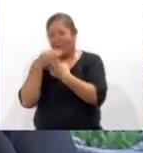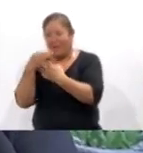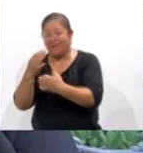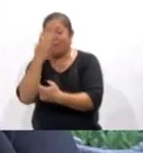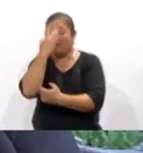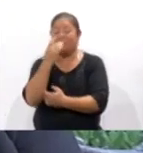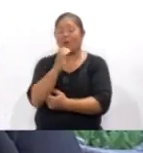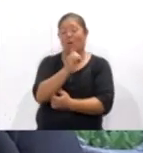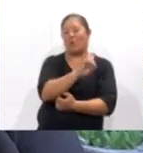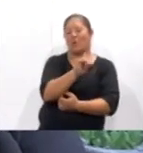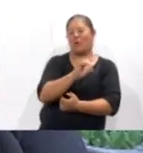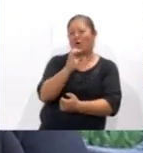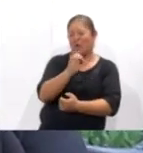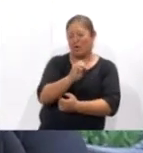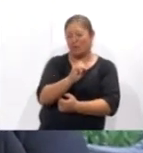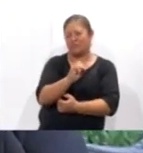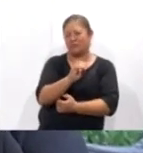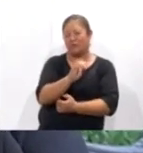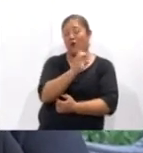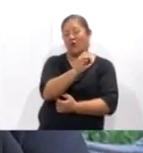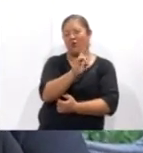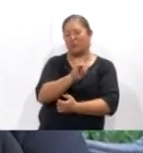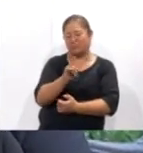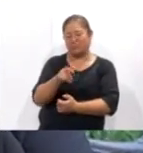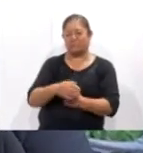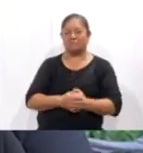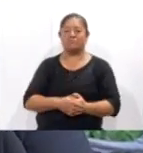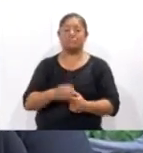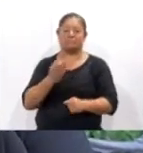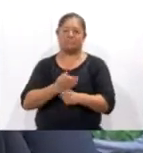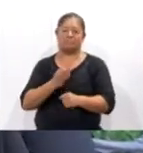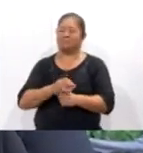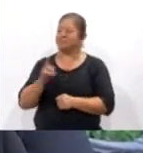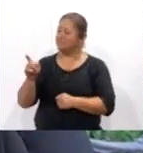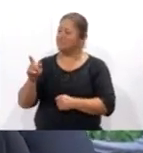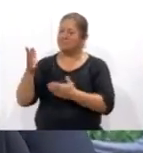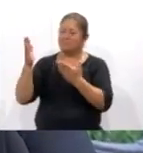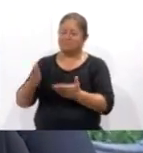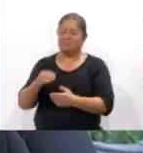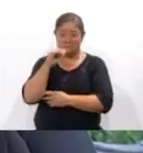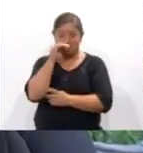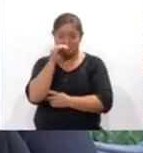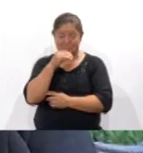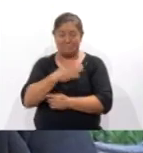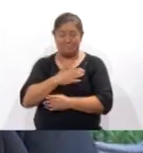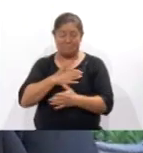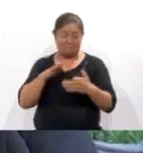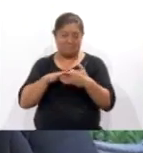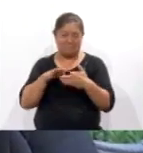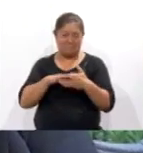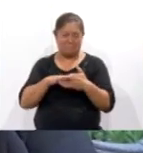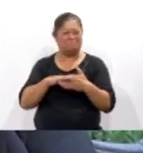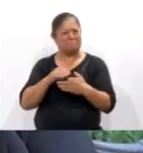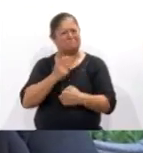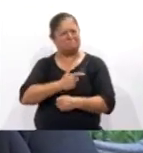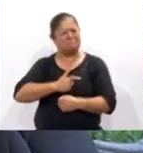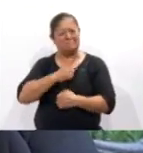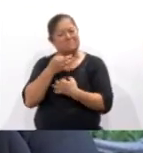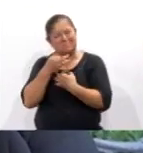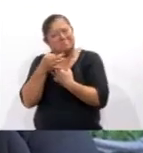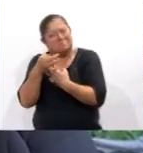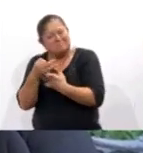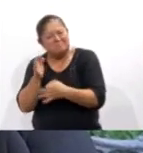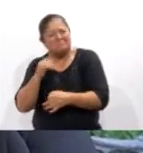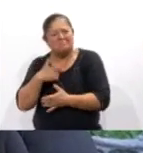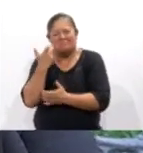Oz, con Dorothy, el hombre de Ojalata. Y entonces, como que se presente de una manera gratuita y aquí, pues, cerca de nosotros, y me llama la atención